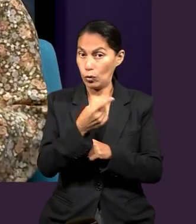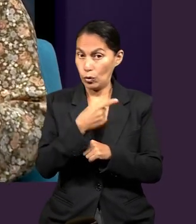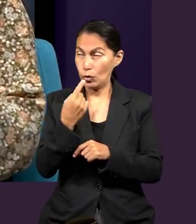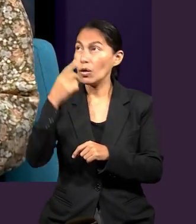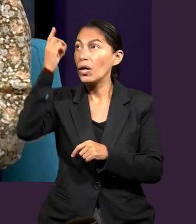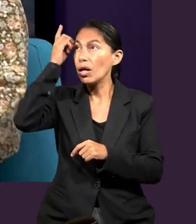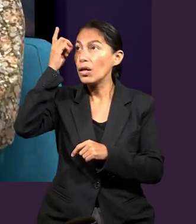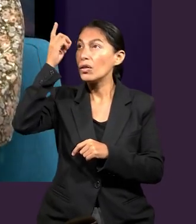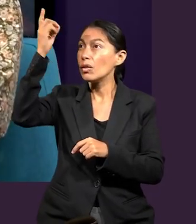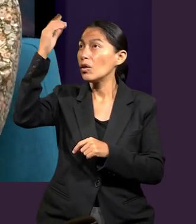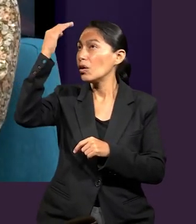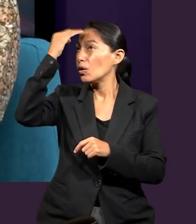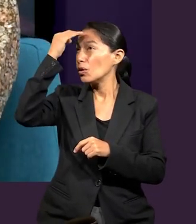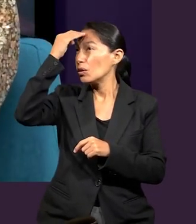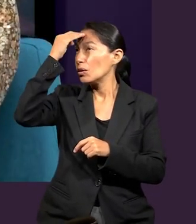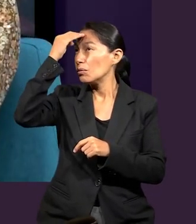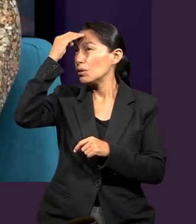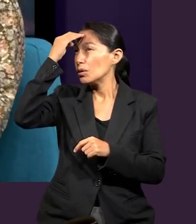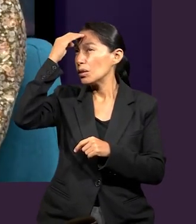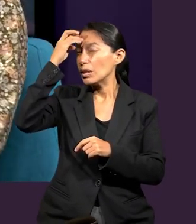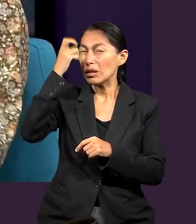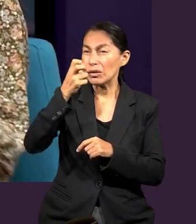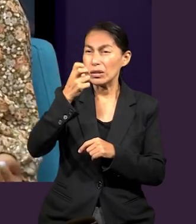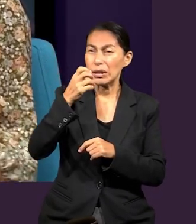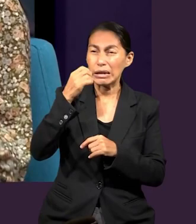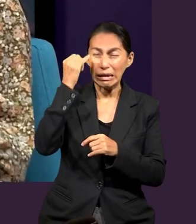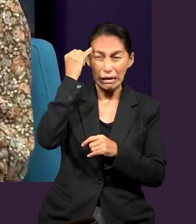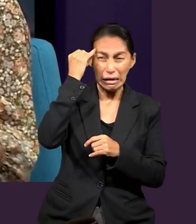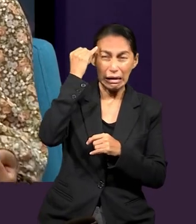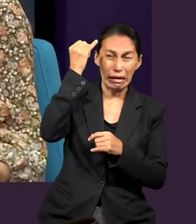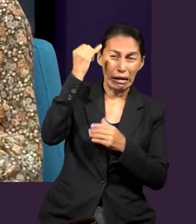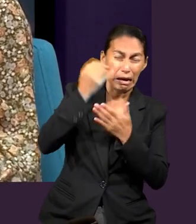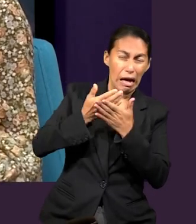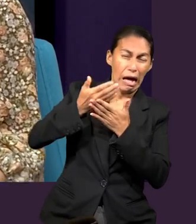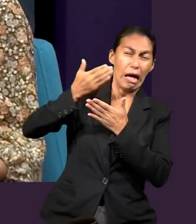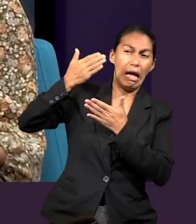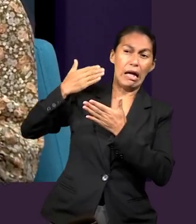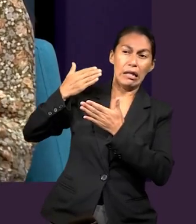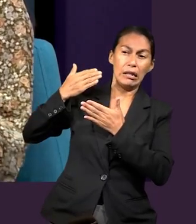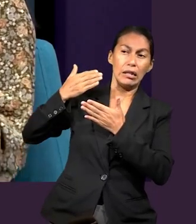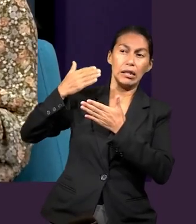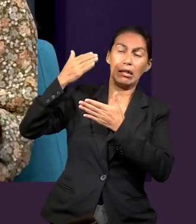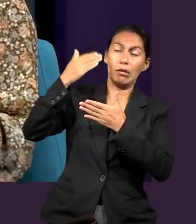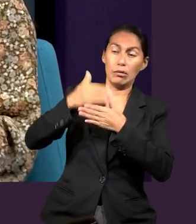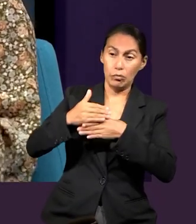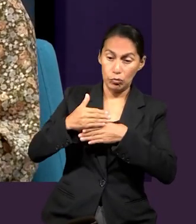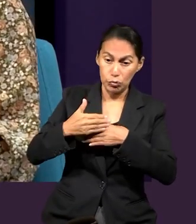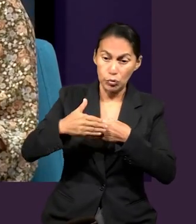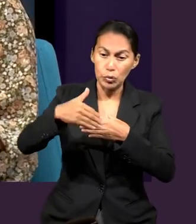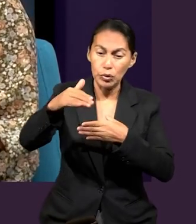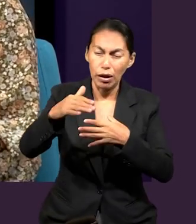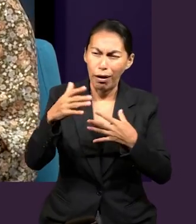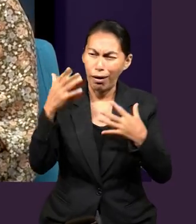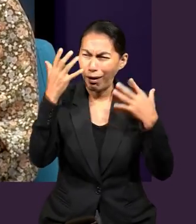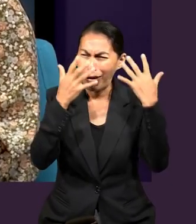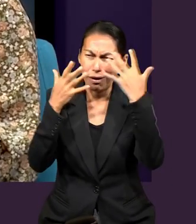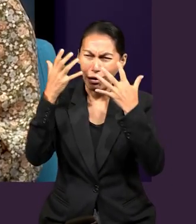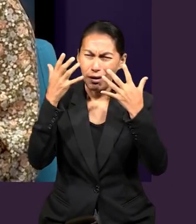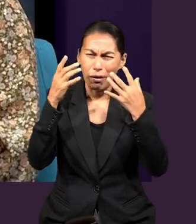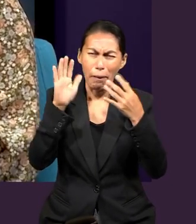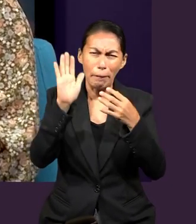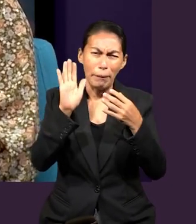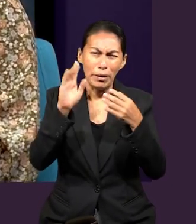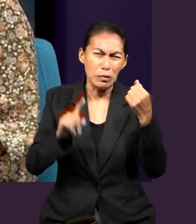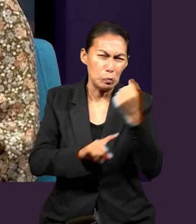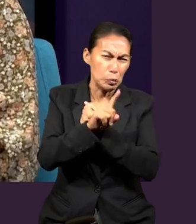una vez que tú conoces a Dios, hay un choque de cierta manera cultural o con las ideas que tú tienes hasta ese momento concebidas. En este momento